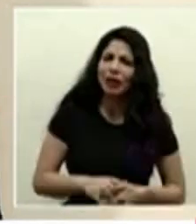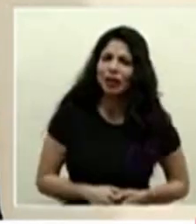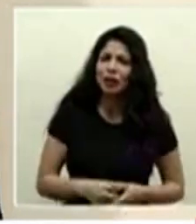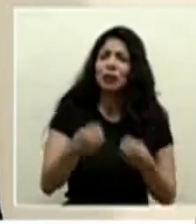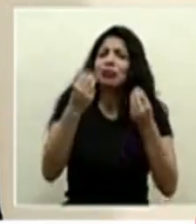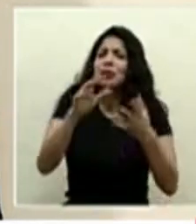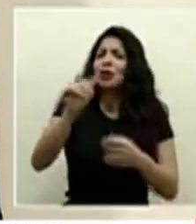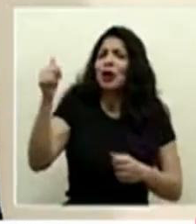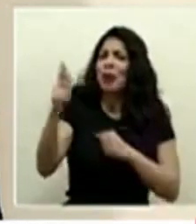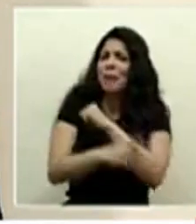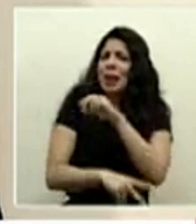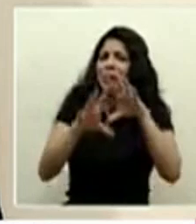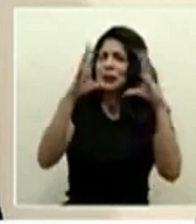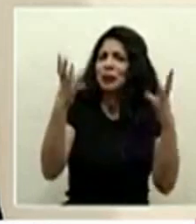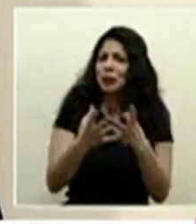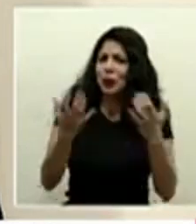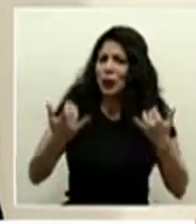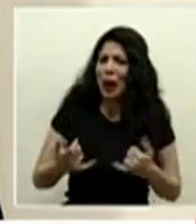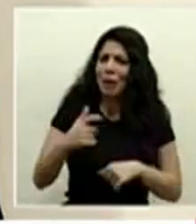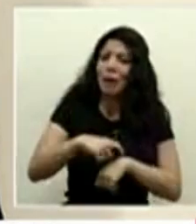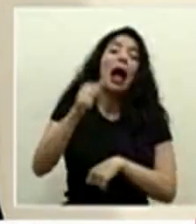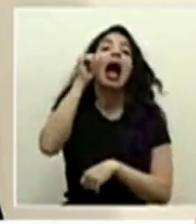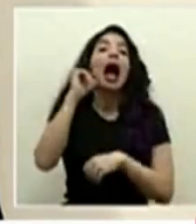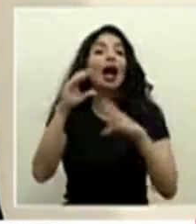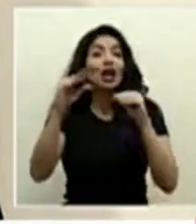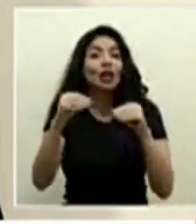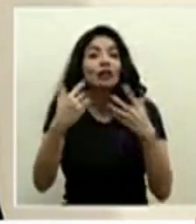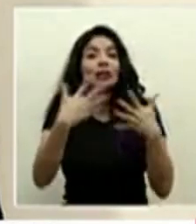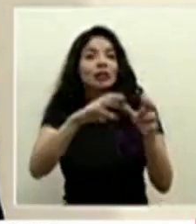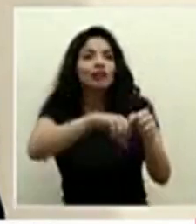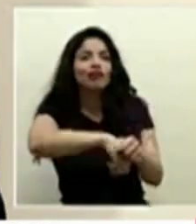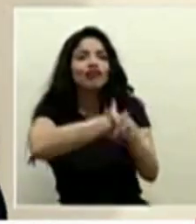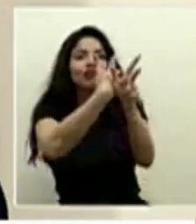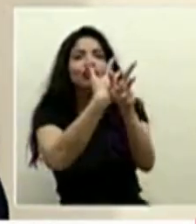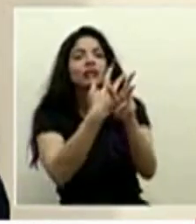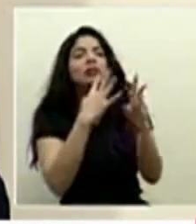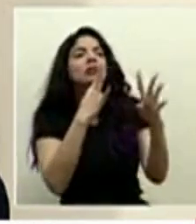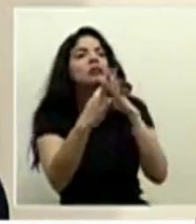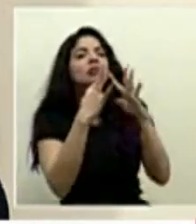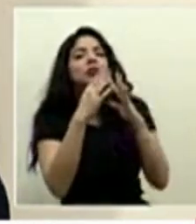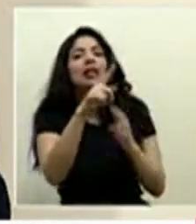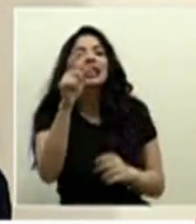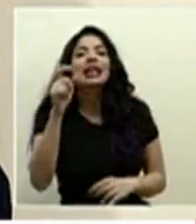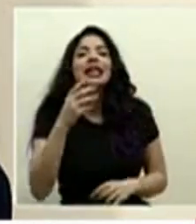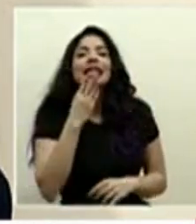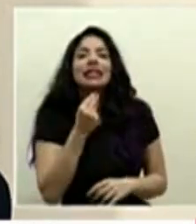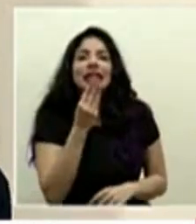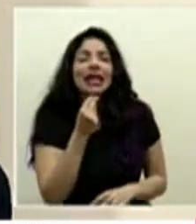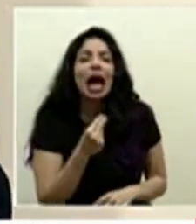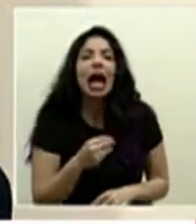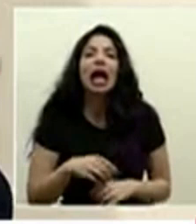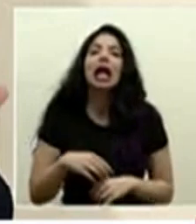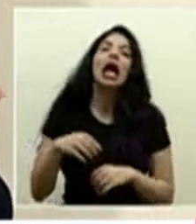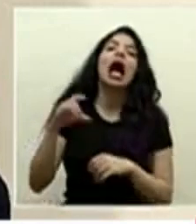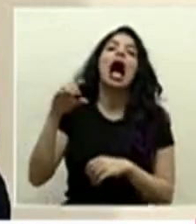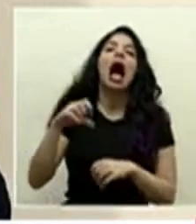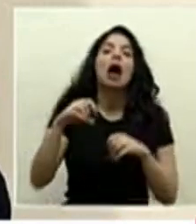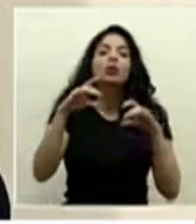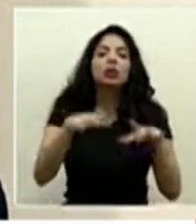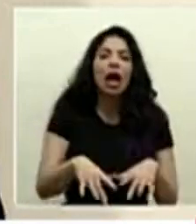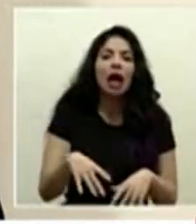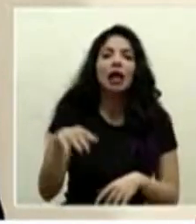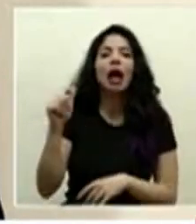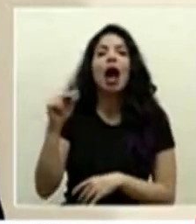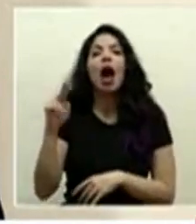hay muchos países en el mundo en este momento anoche tuvimos una teleconferencia con Israel con Austria con Australia